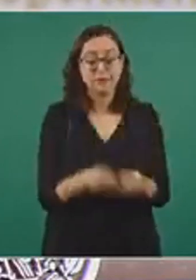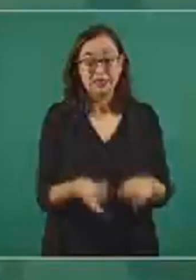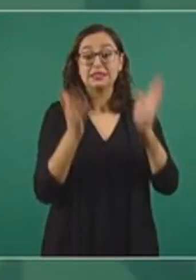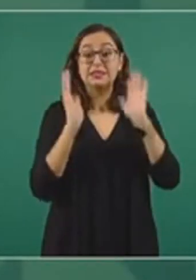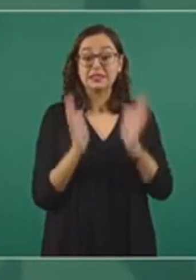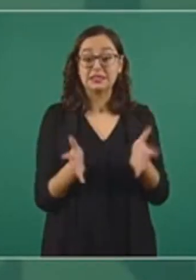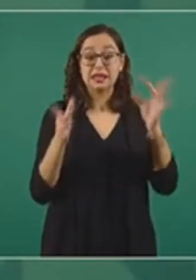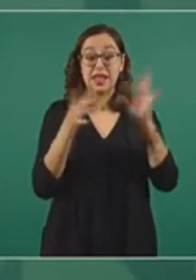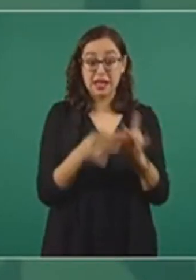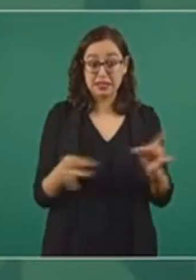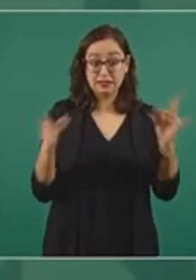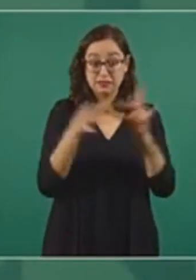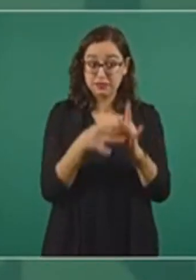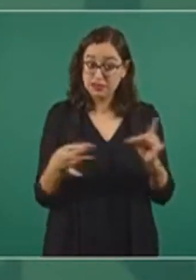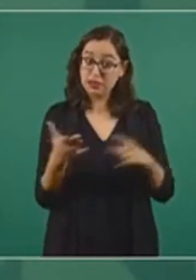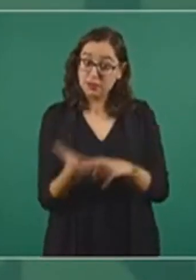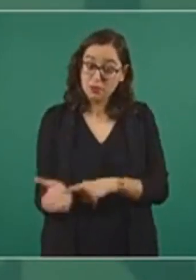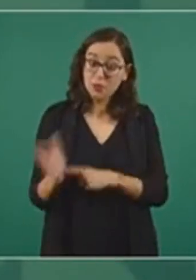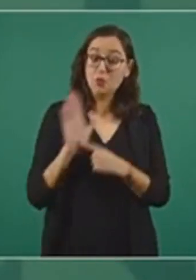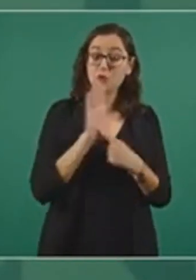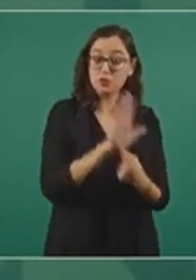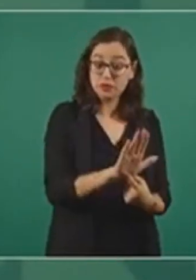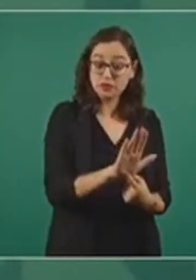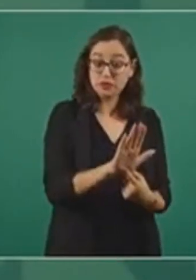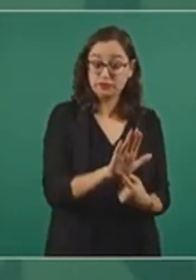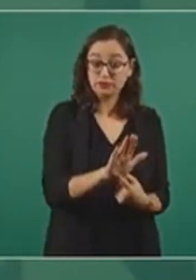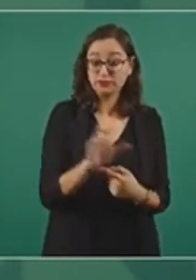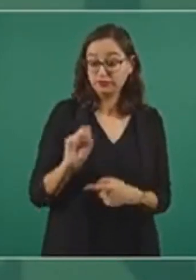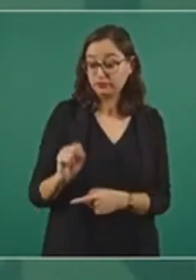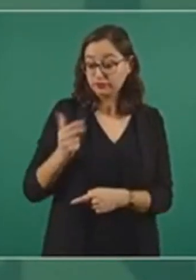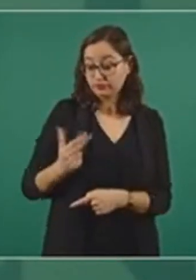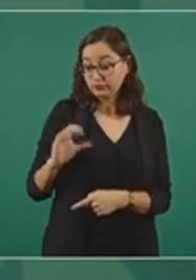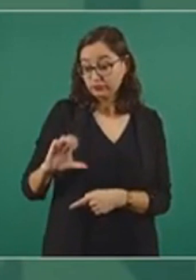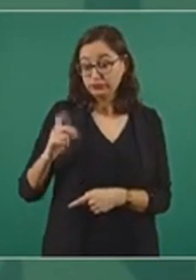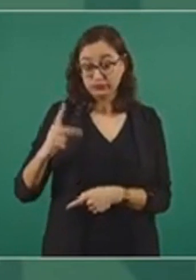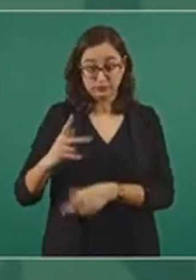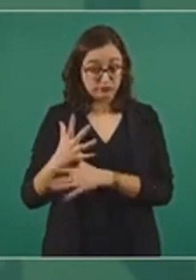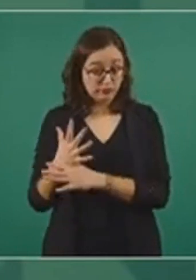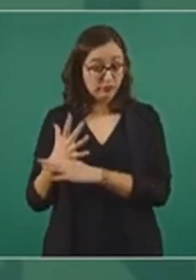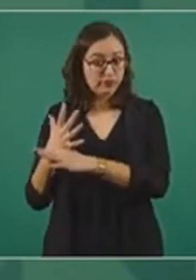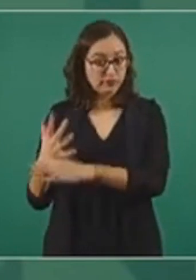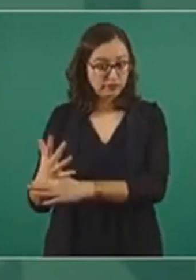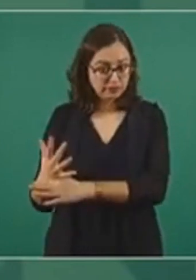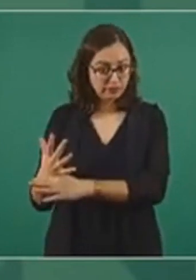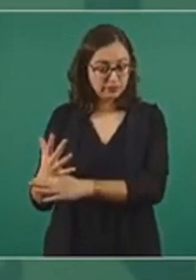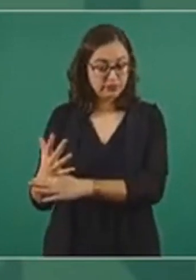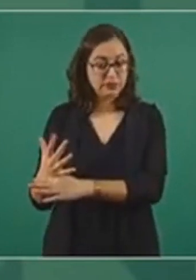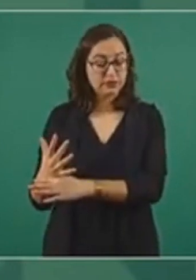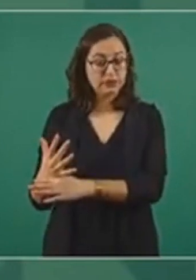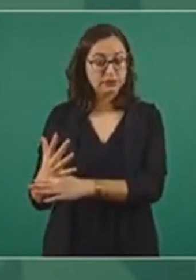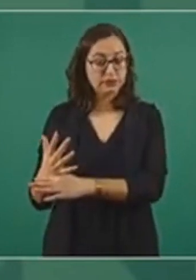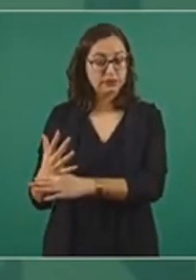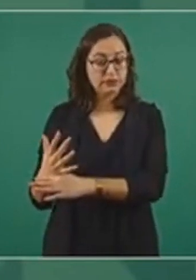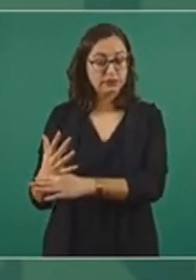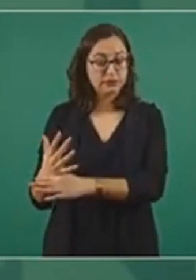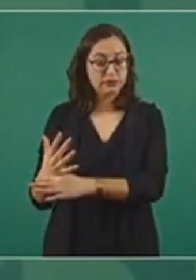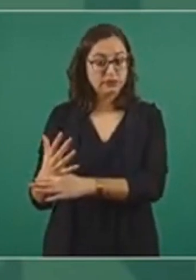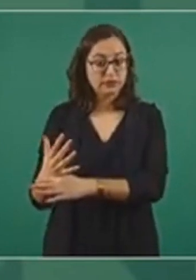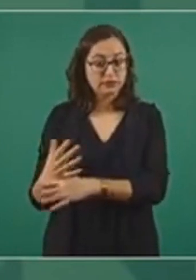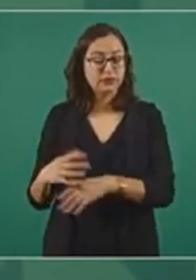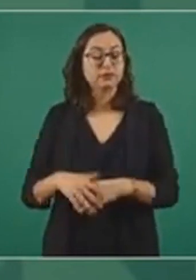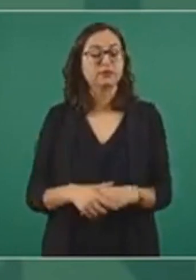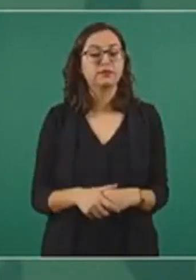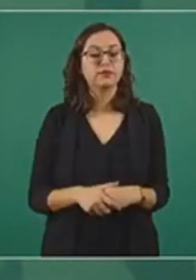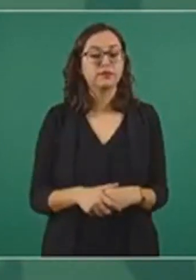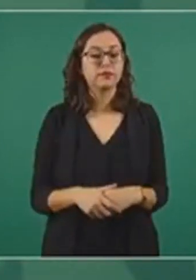y se dice con la secretaría, que informa la Secretaría de Hacienda, es que el recurso que